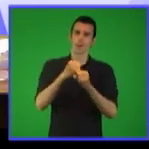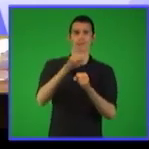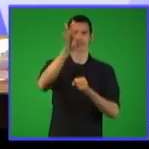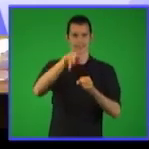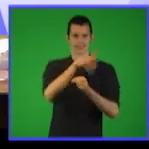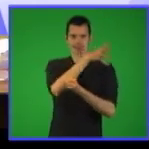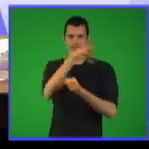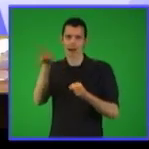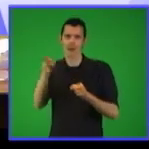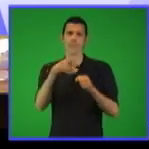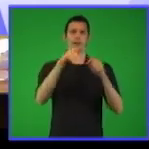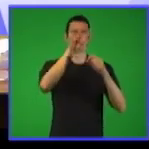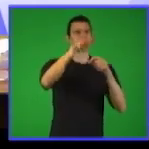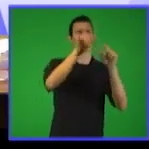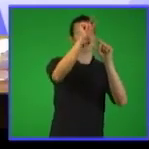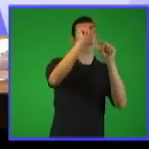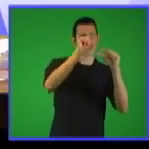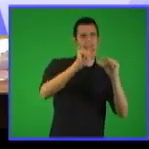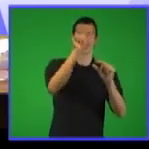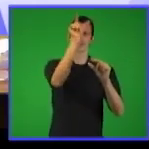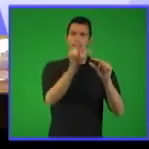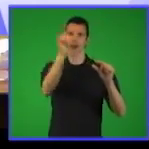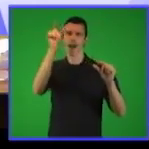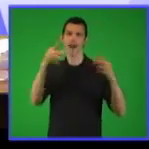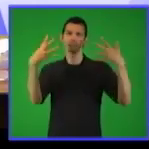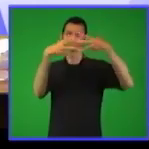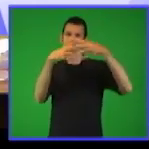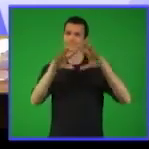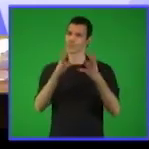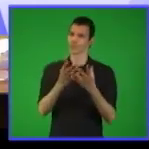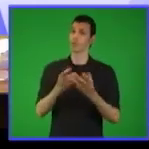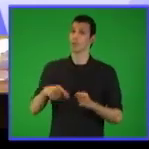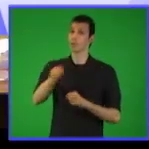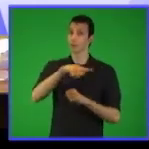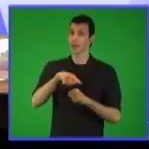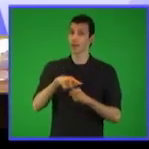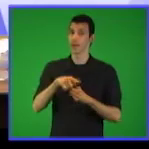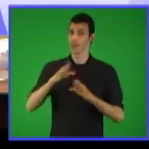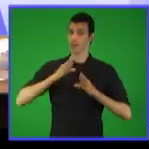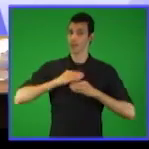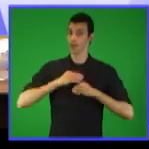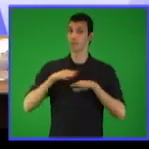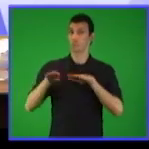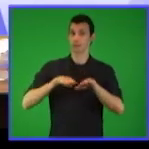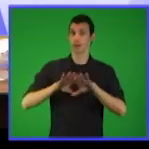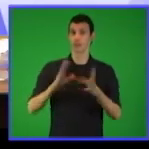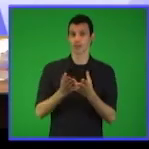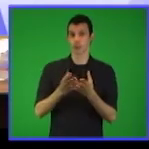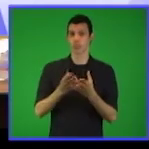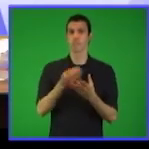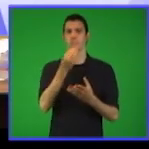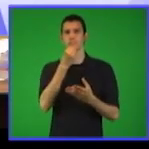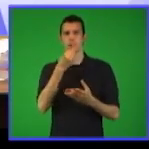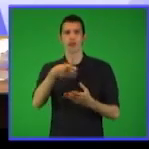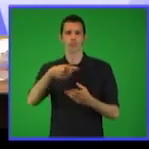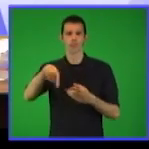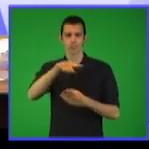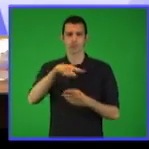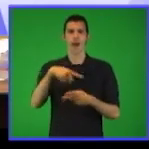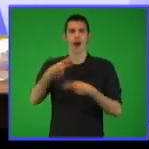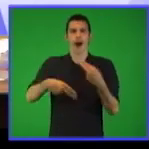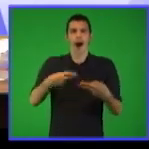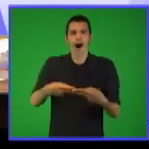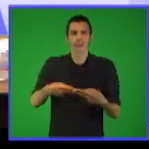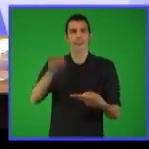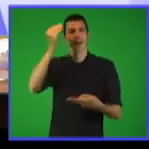se hacen. Y ya que ustedes se están formando como tal, como maestros y profesores, los invitamos a aprender a hacer